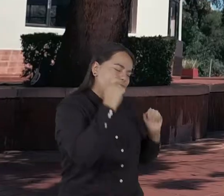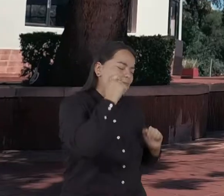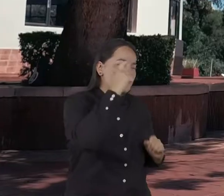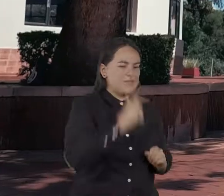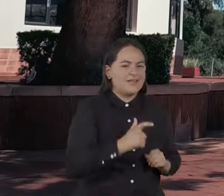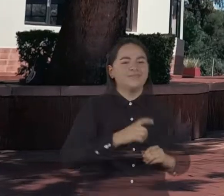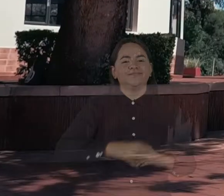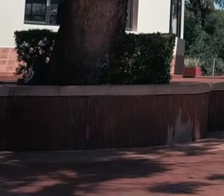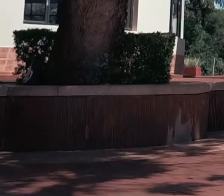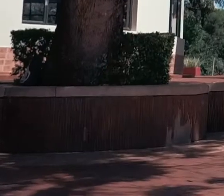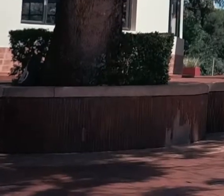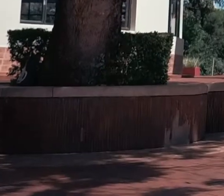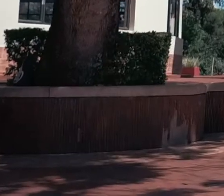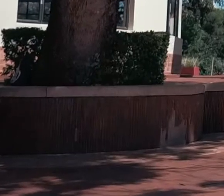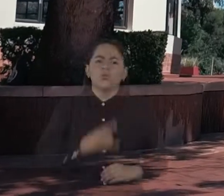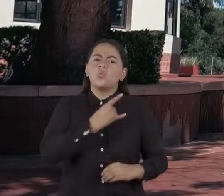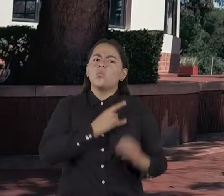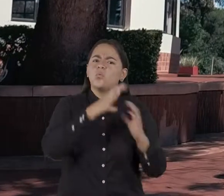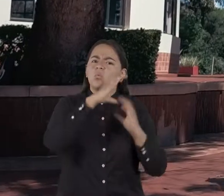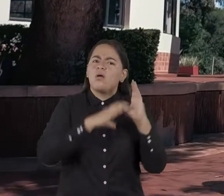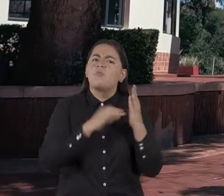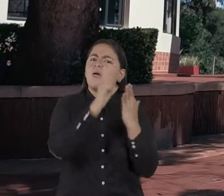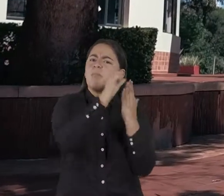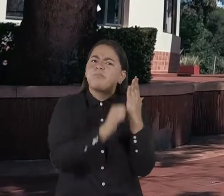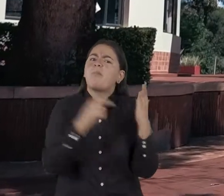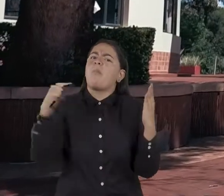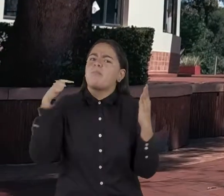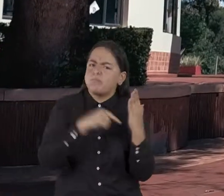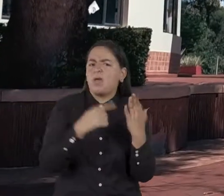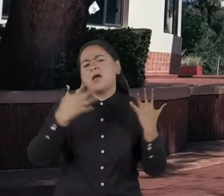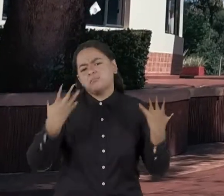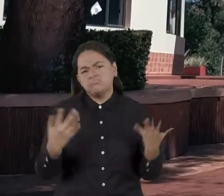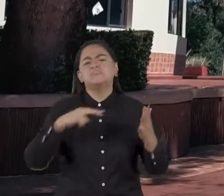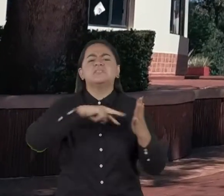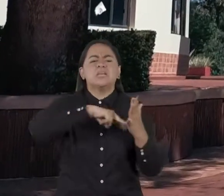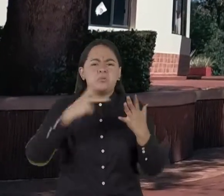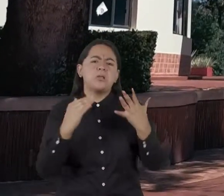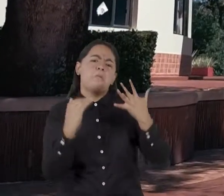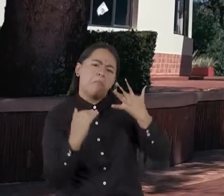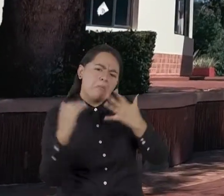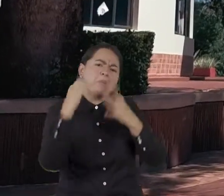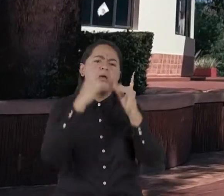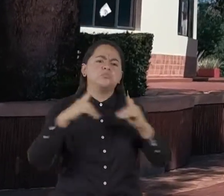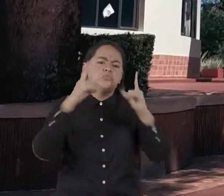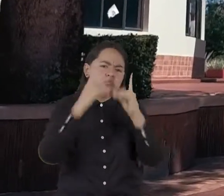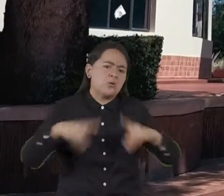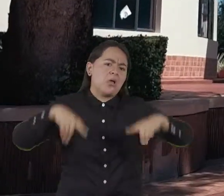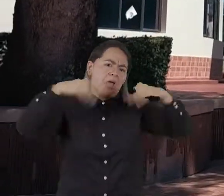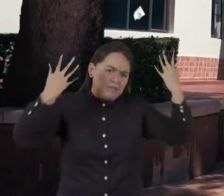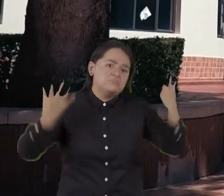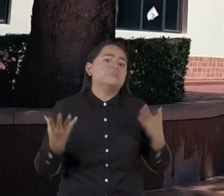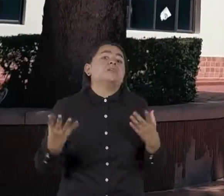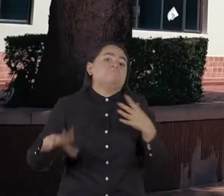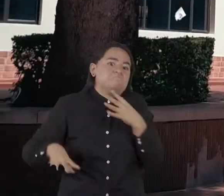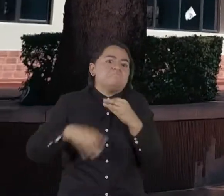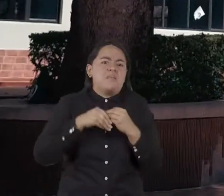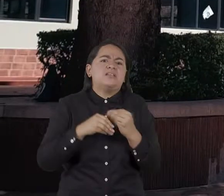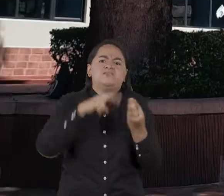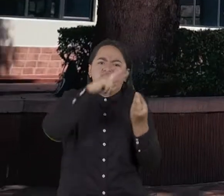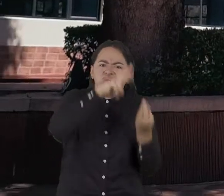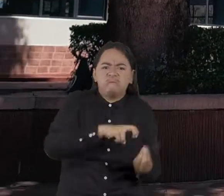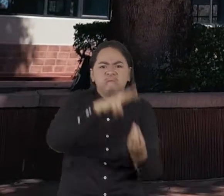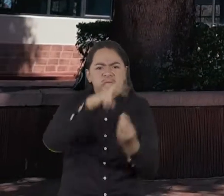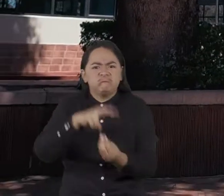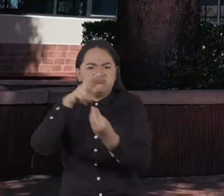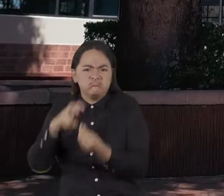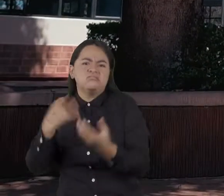humano. La Universidad del Cauca con programas académicos desde tecnologías hasta postdoctorados, contando también con sus grupos de